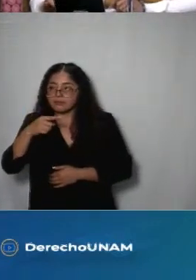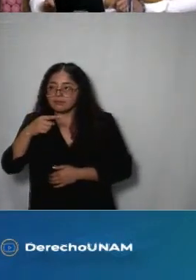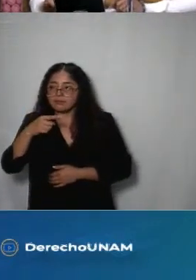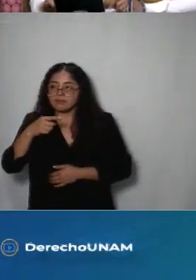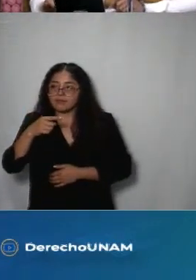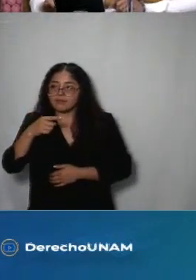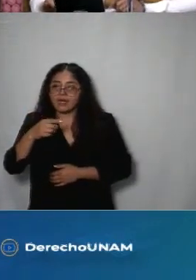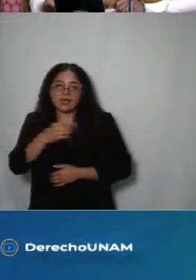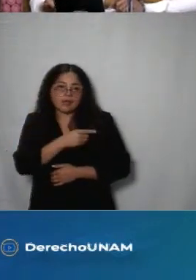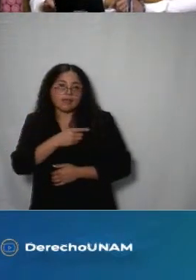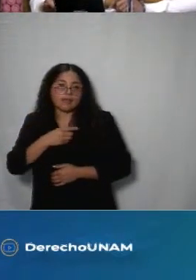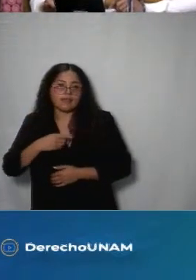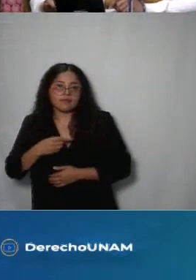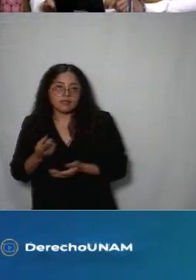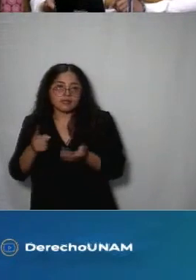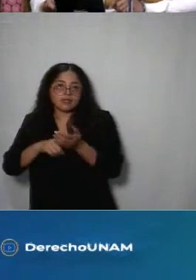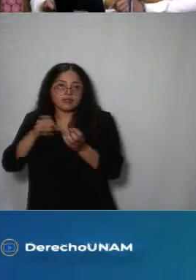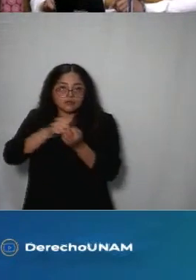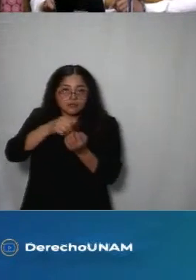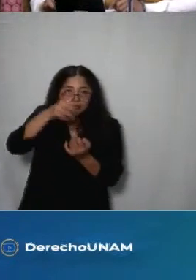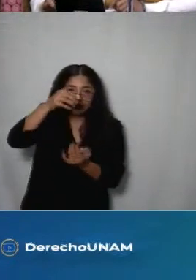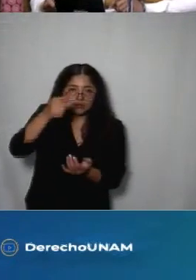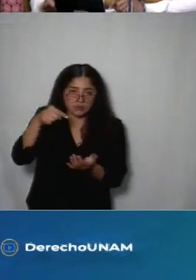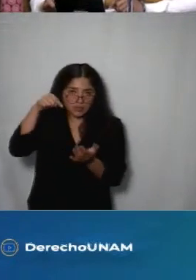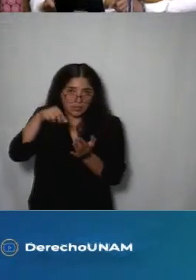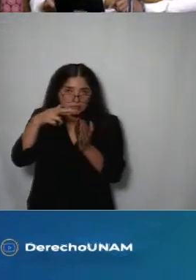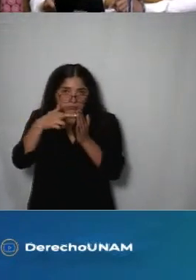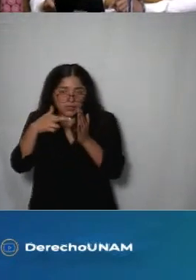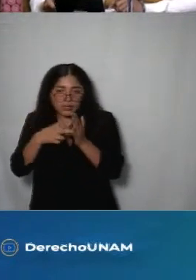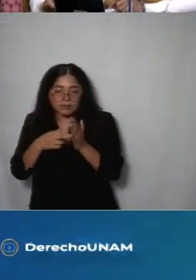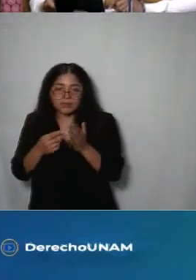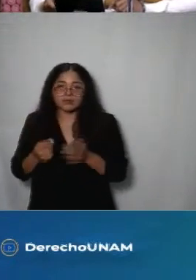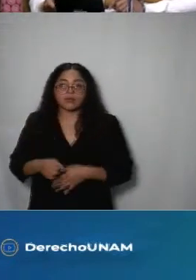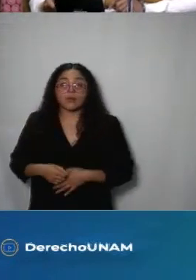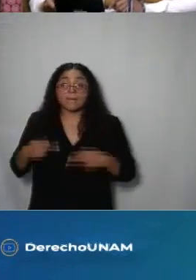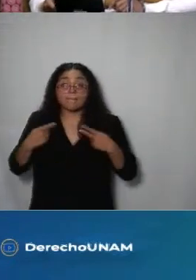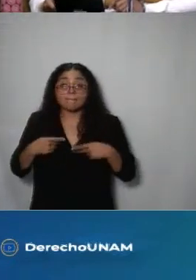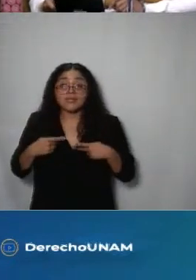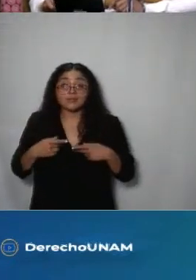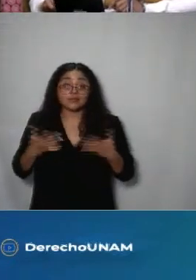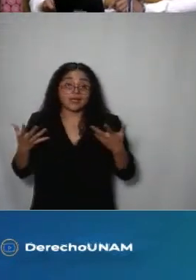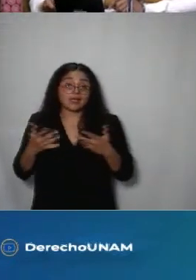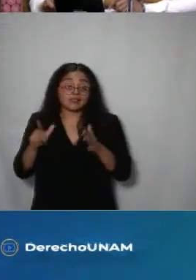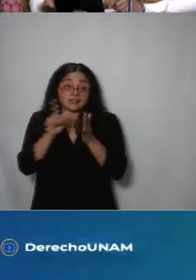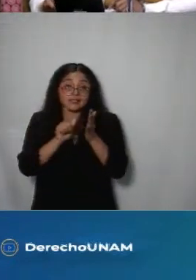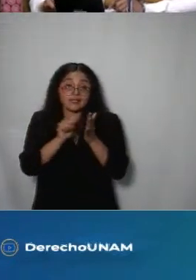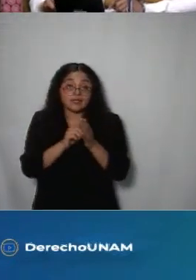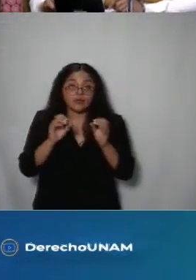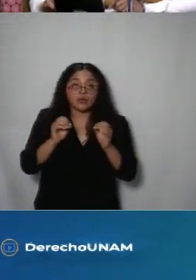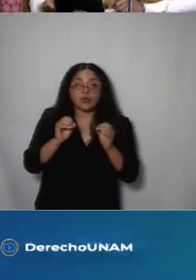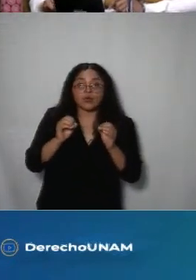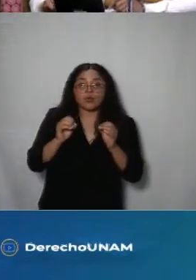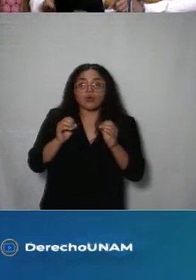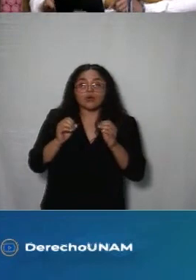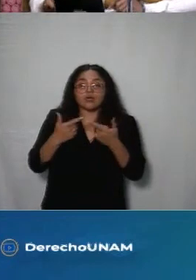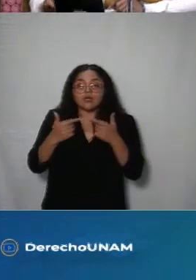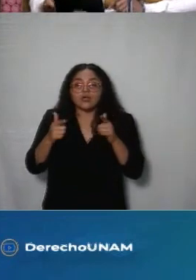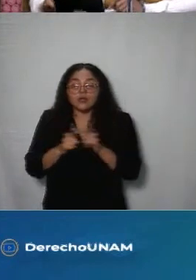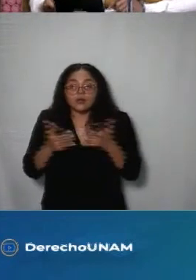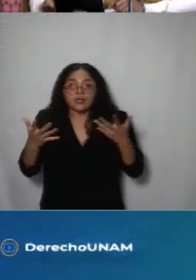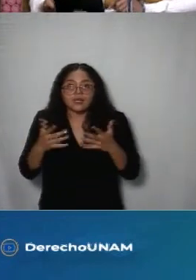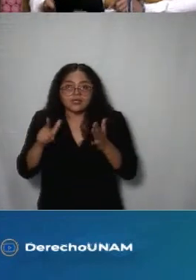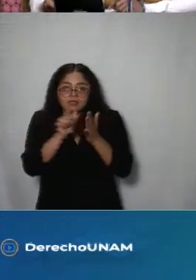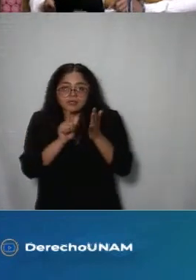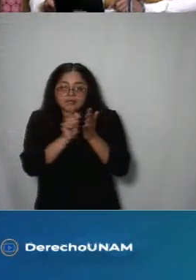de las facultades constitucionales legales y reglamentarias de personas legisladoras y cuerpos legislativos